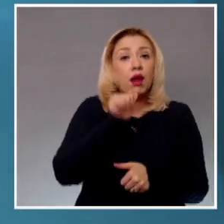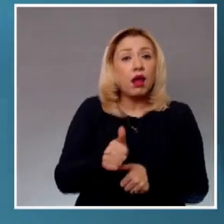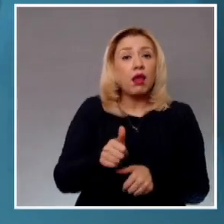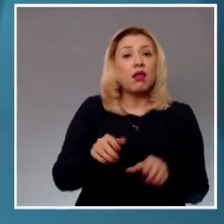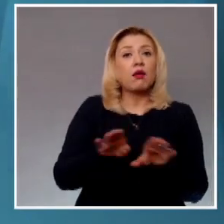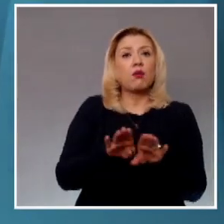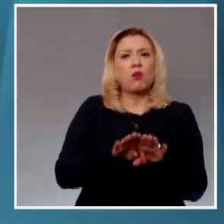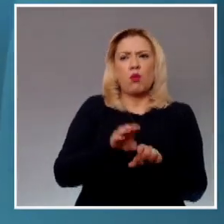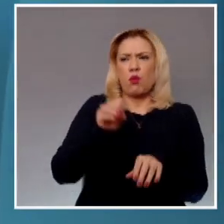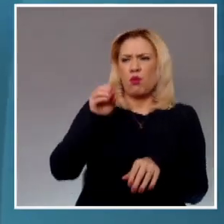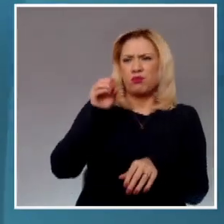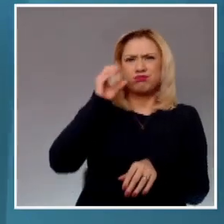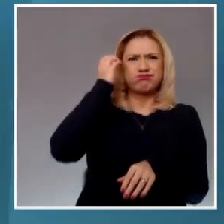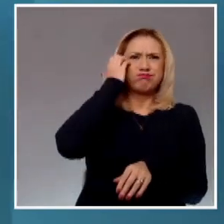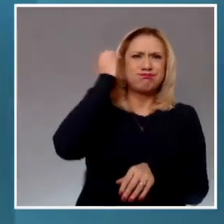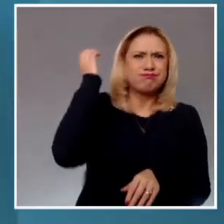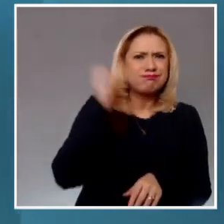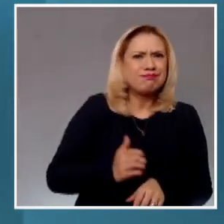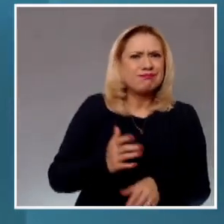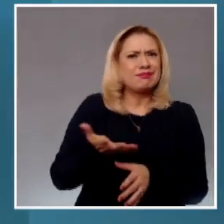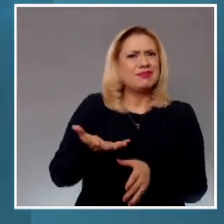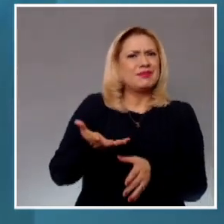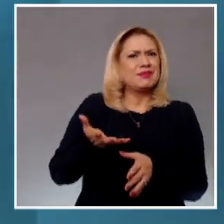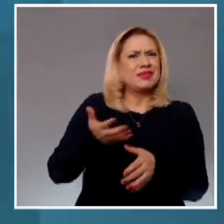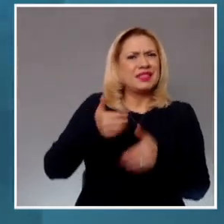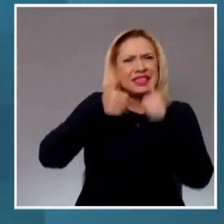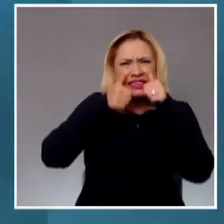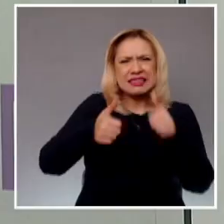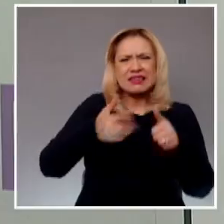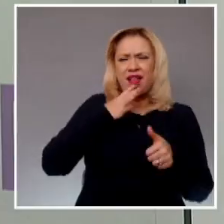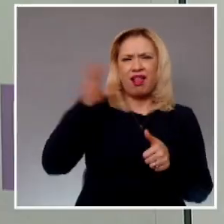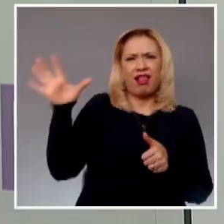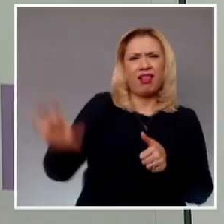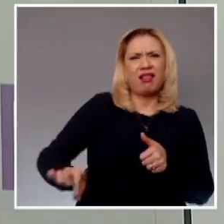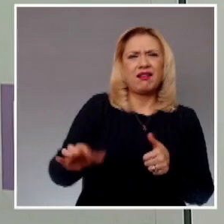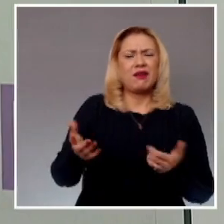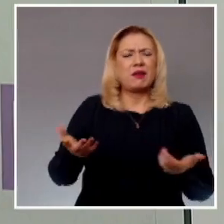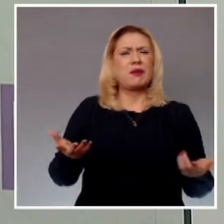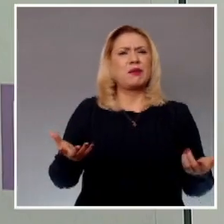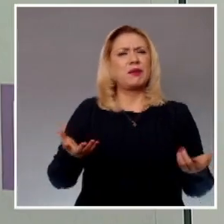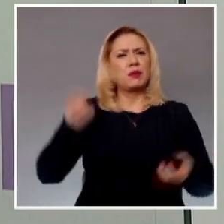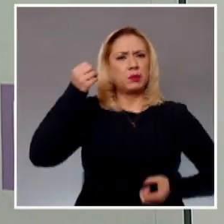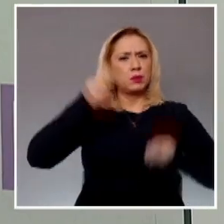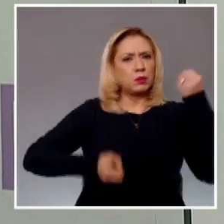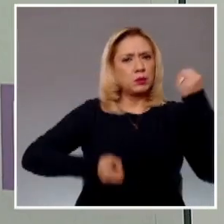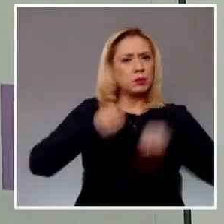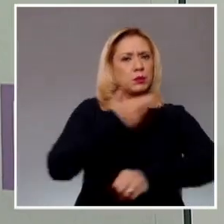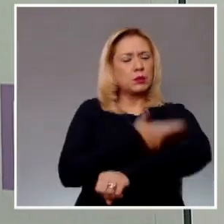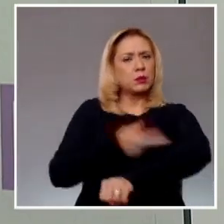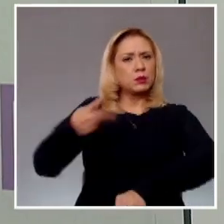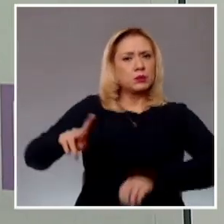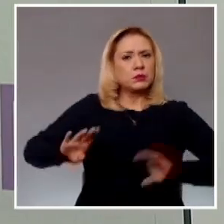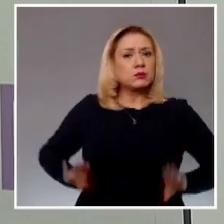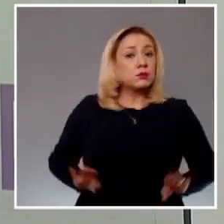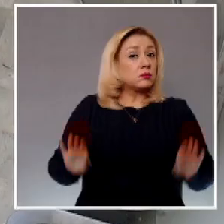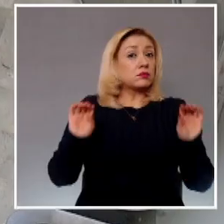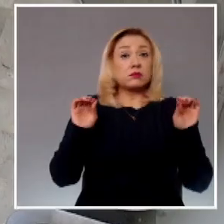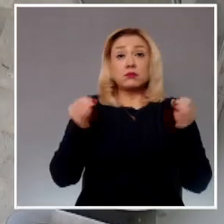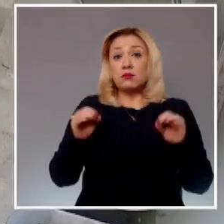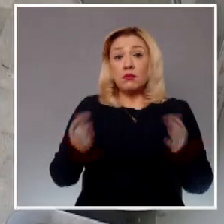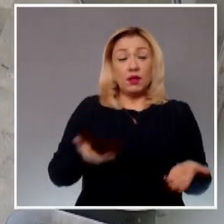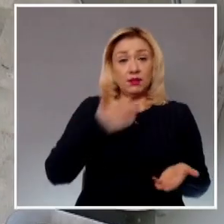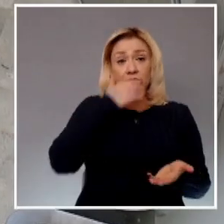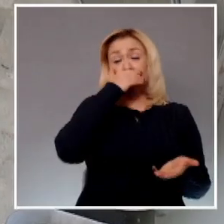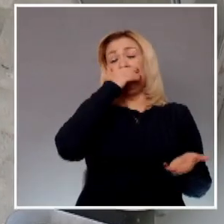casos con peticiones administrativas o controversias judiciales favorables. En el recurso se argumenta que la omisión de las autoridades